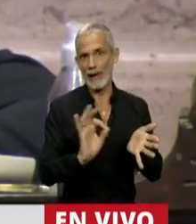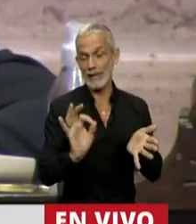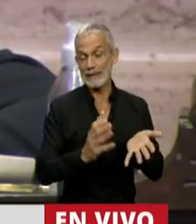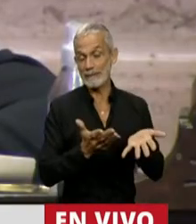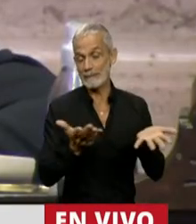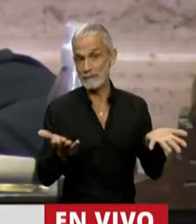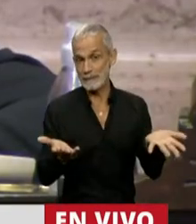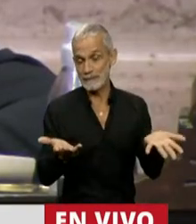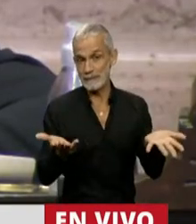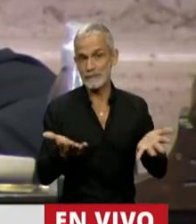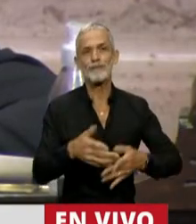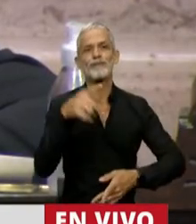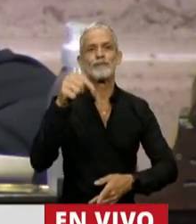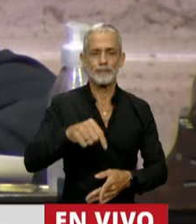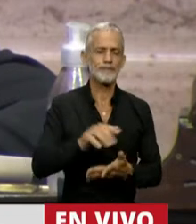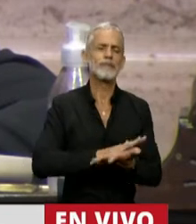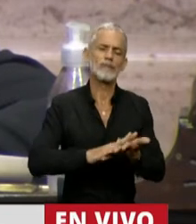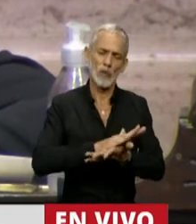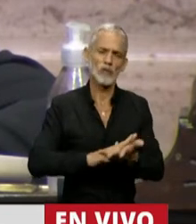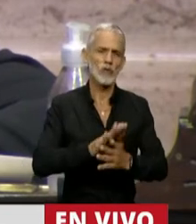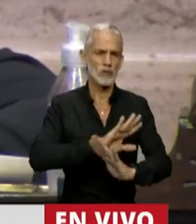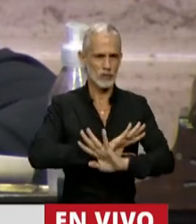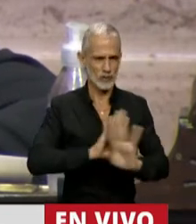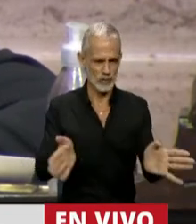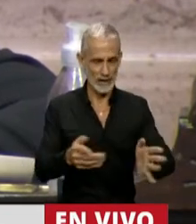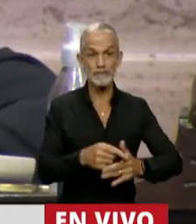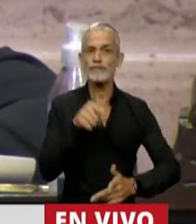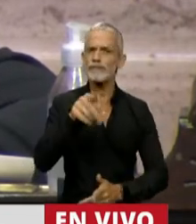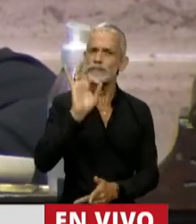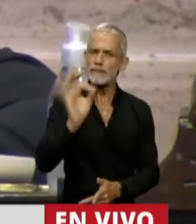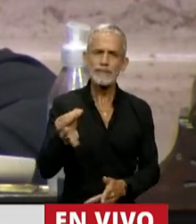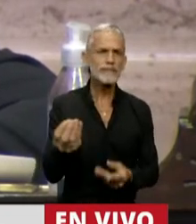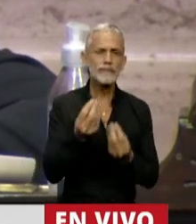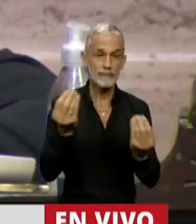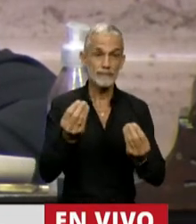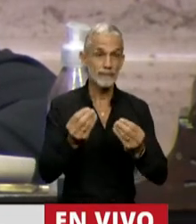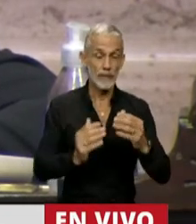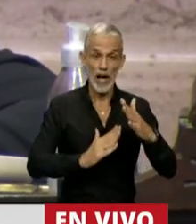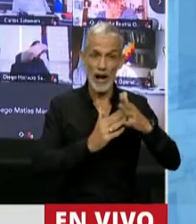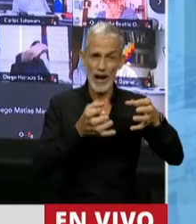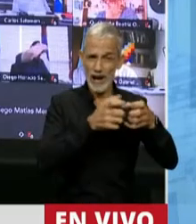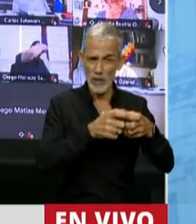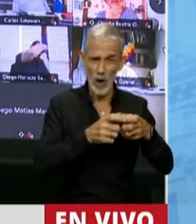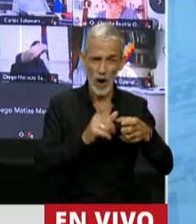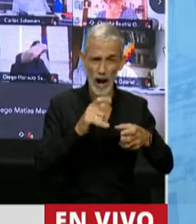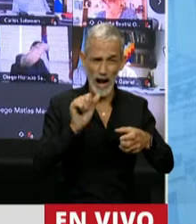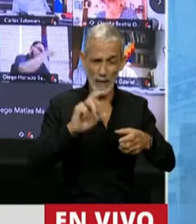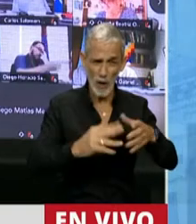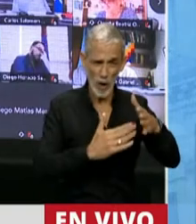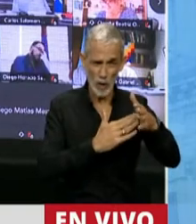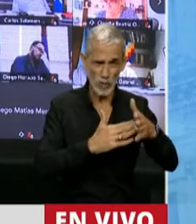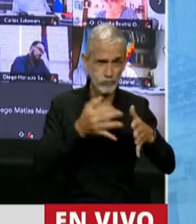taquigrafía. Finalmente se subsanó. Usted sabe que en labor parlamentaria, quienes han estado